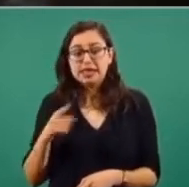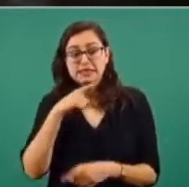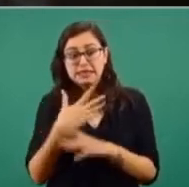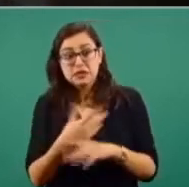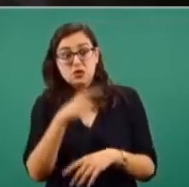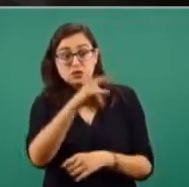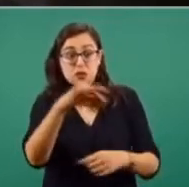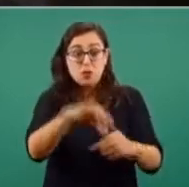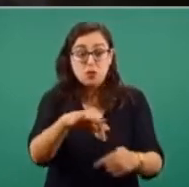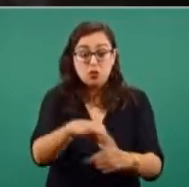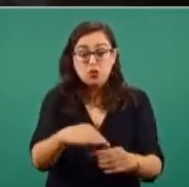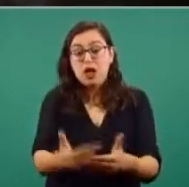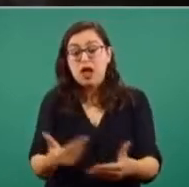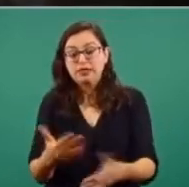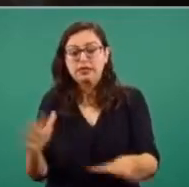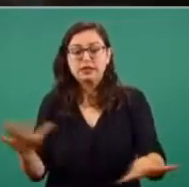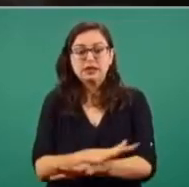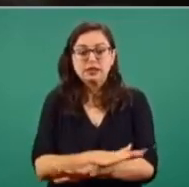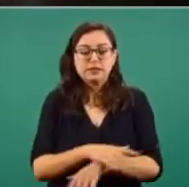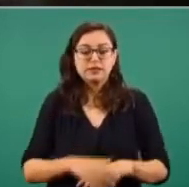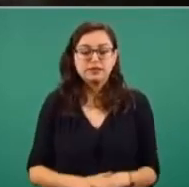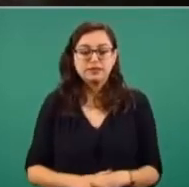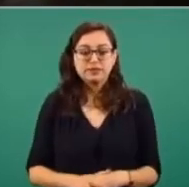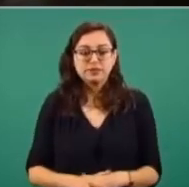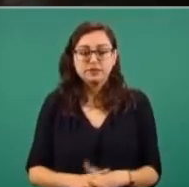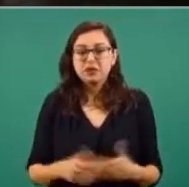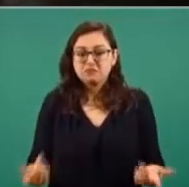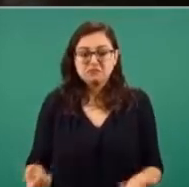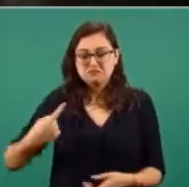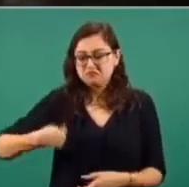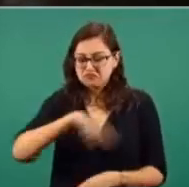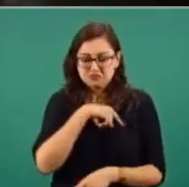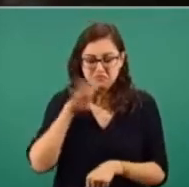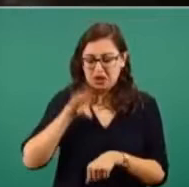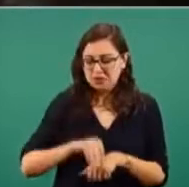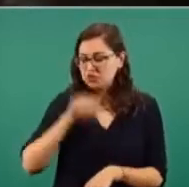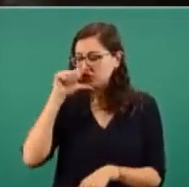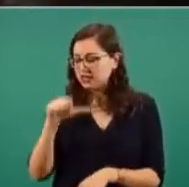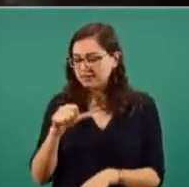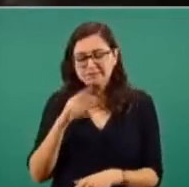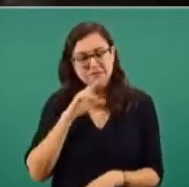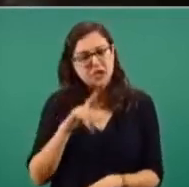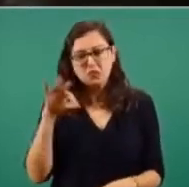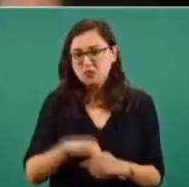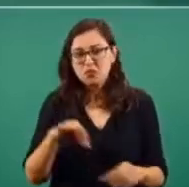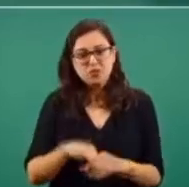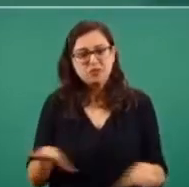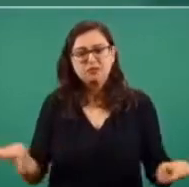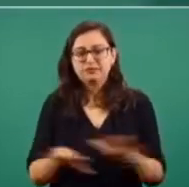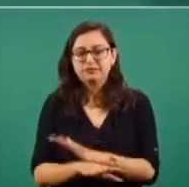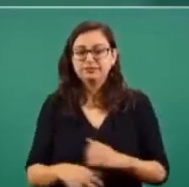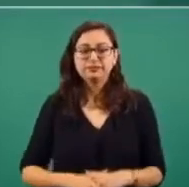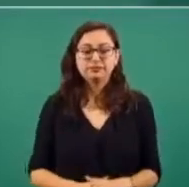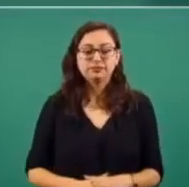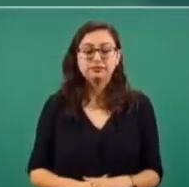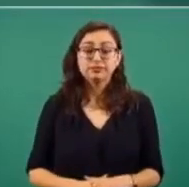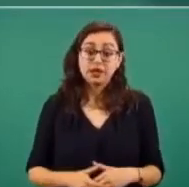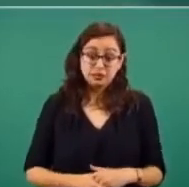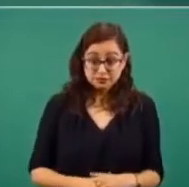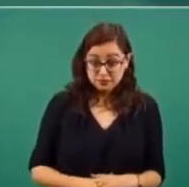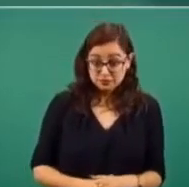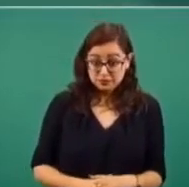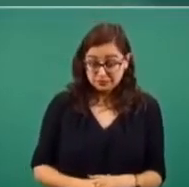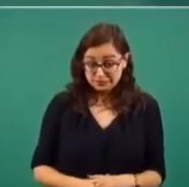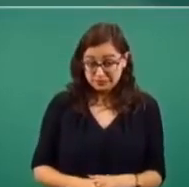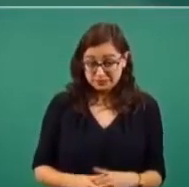momento al expresar la frase no nos van a dejar y que por ese voto se desestimó una investigación en contra de Mario Marín. Bueno, el voto fueron de seis ministros, no nada